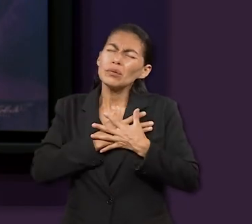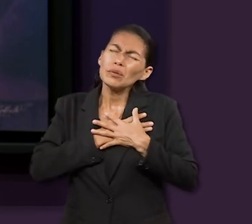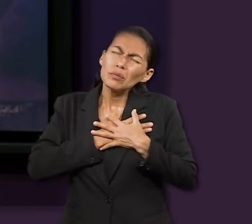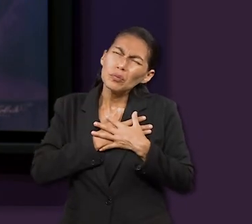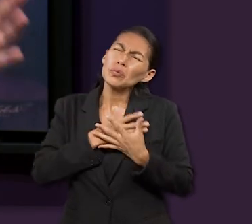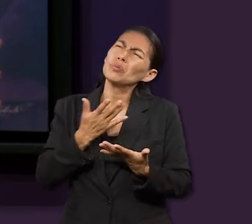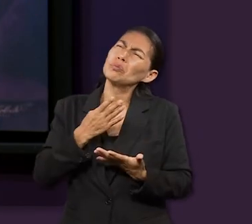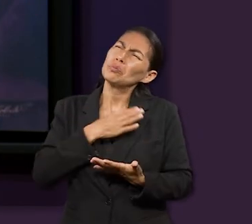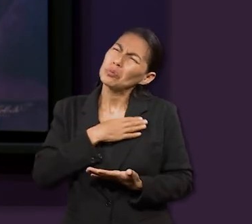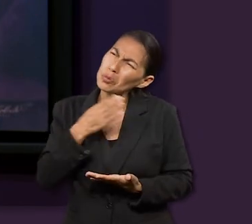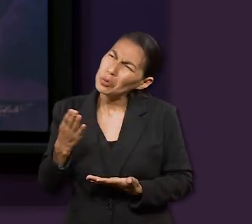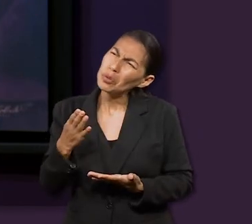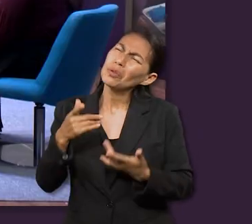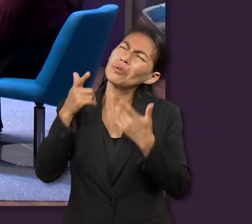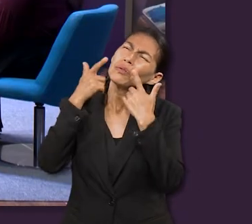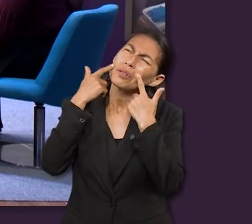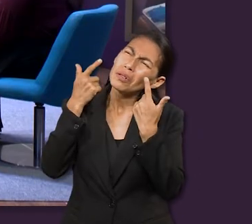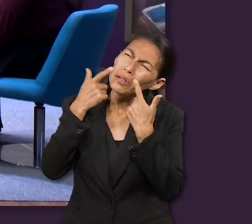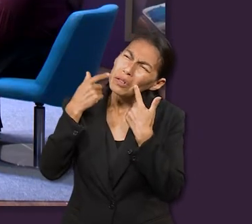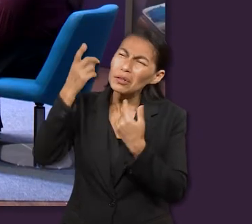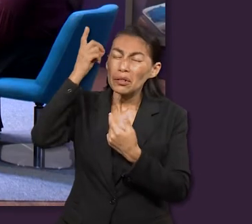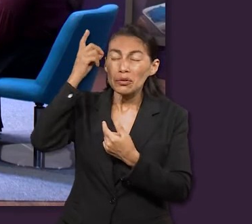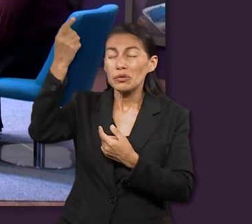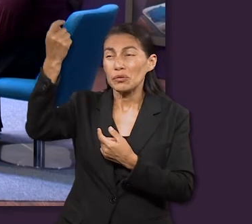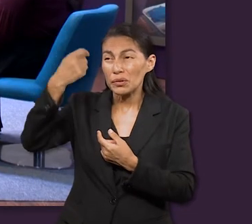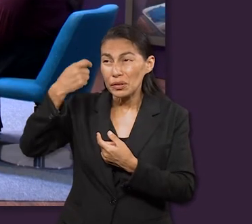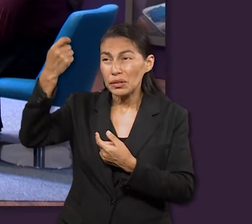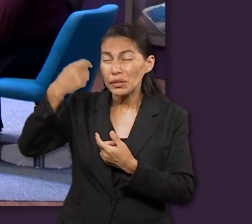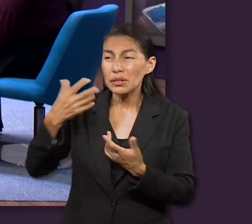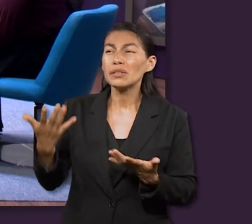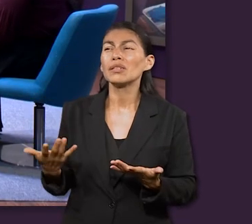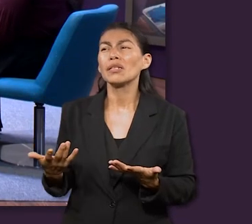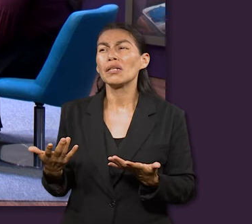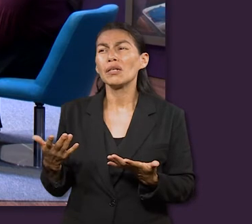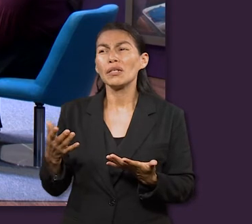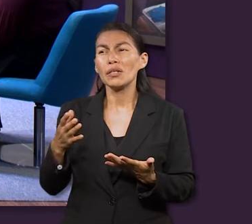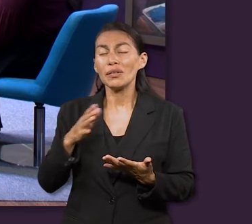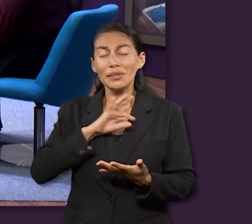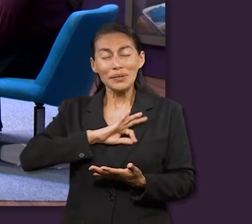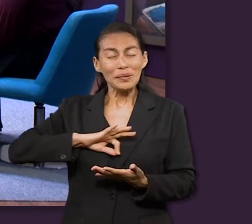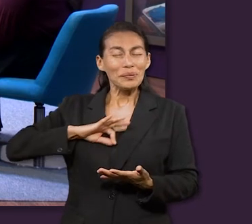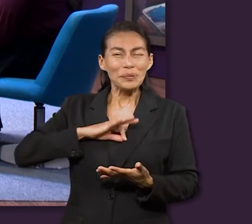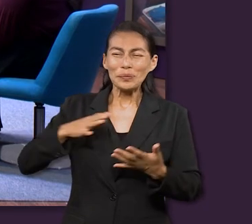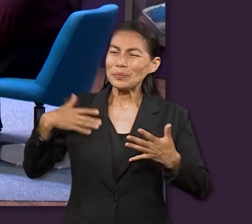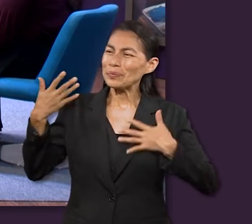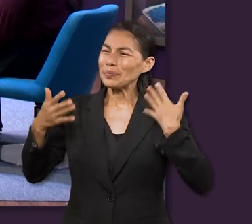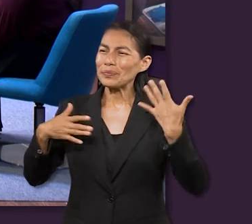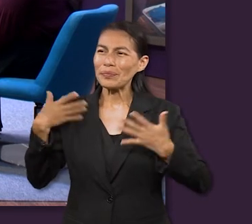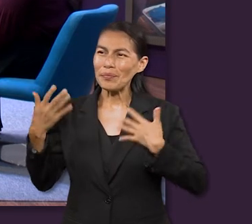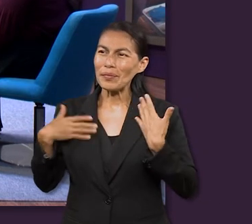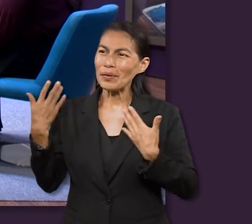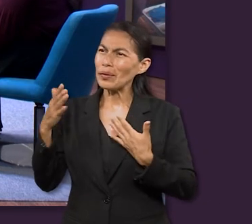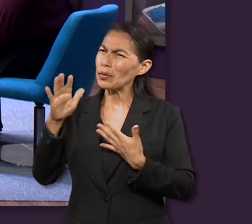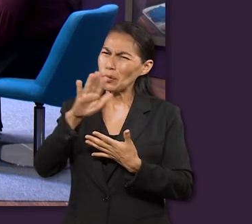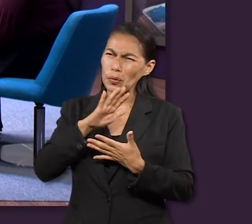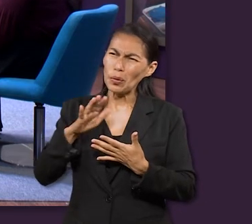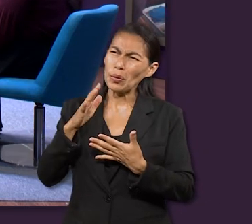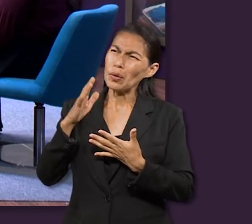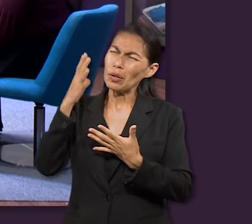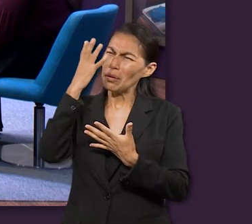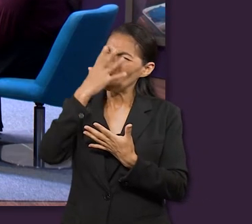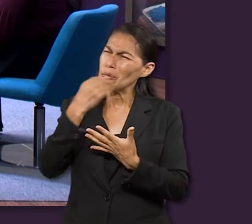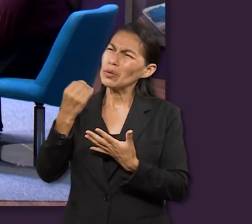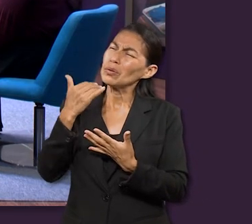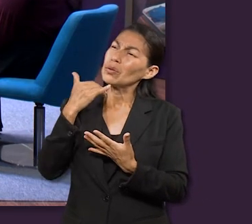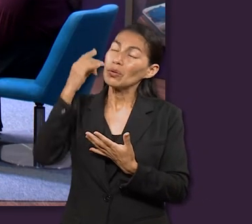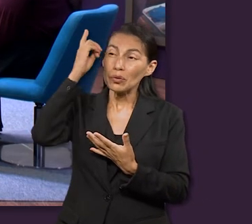en lo bueno que es, la gracia de Dios, las bendiciones, lo bienaventurados que podemos llegar a ser,